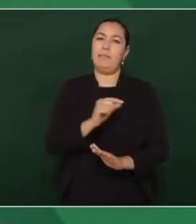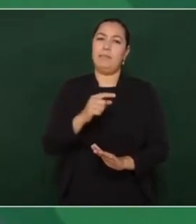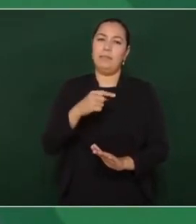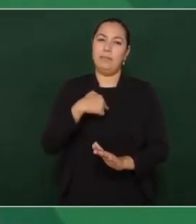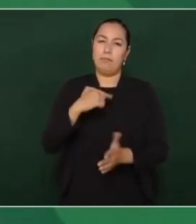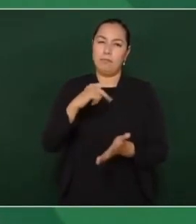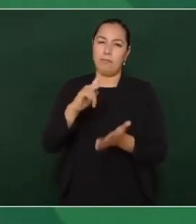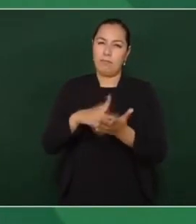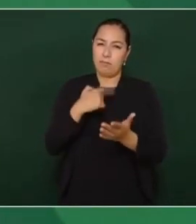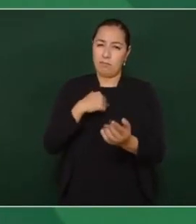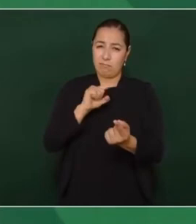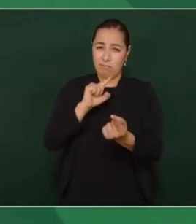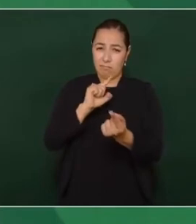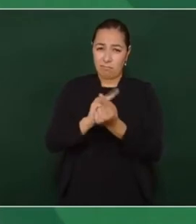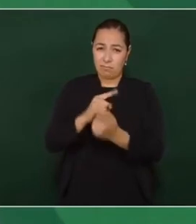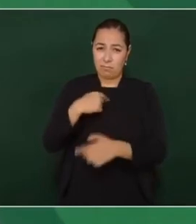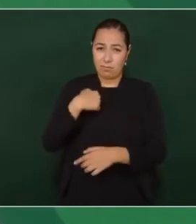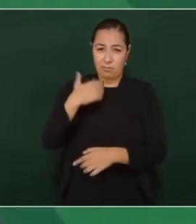a ver,